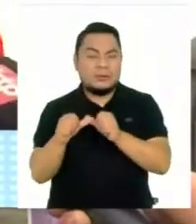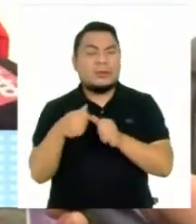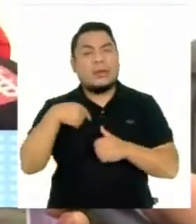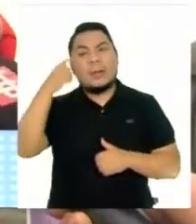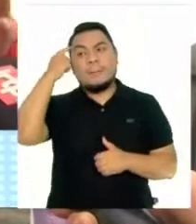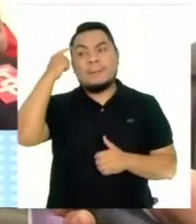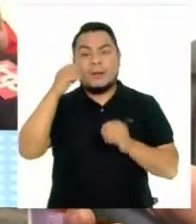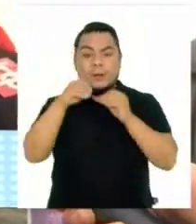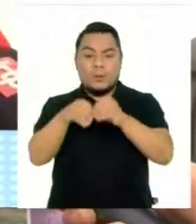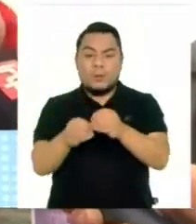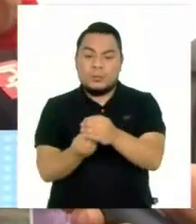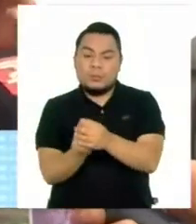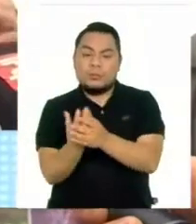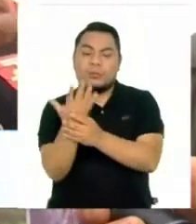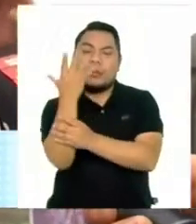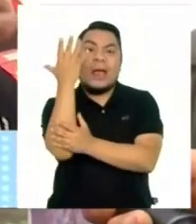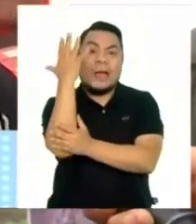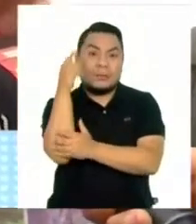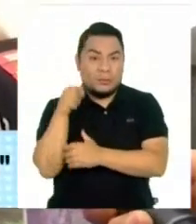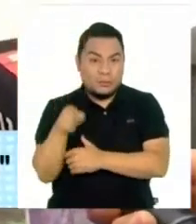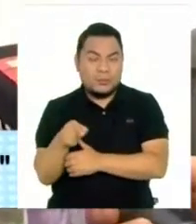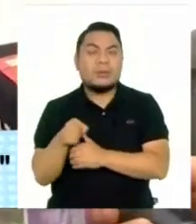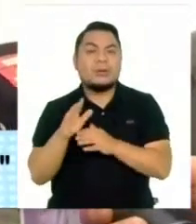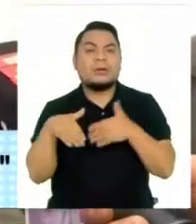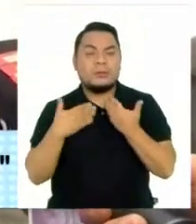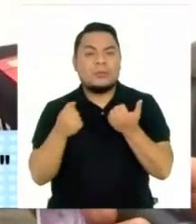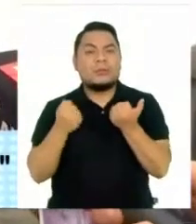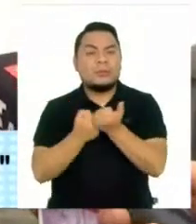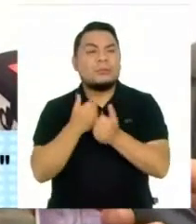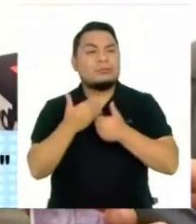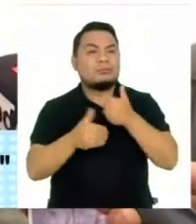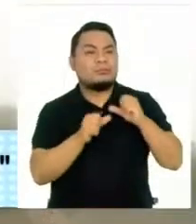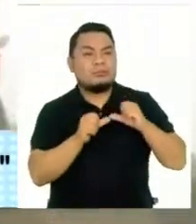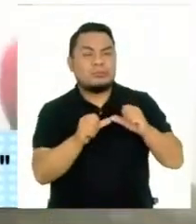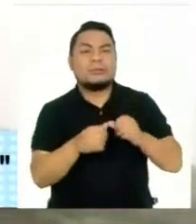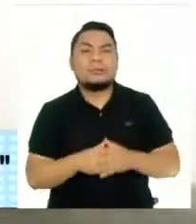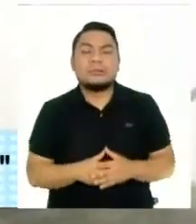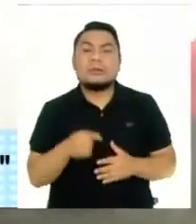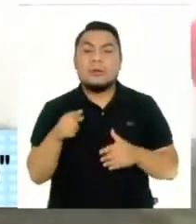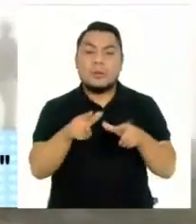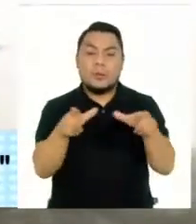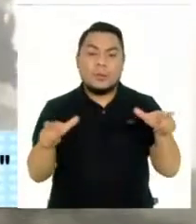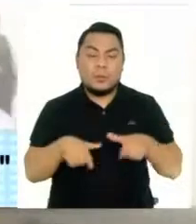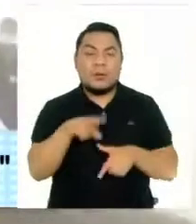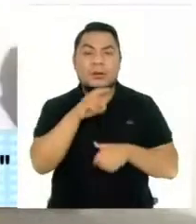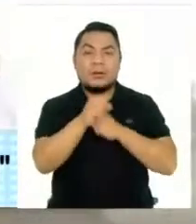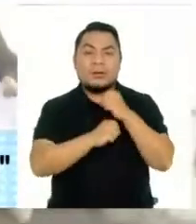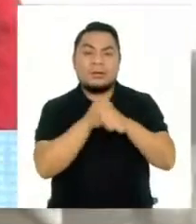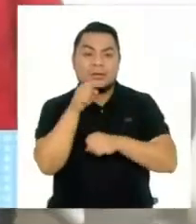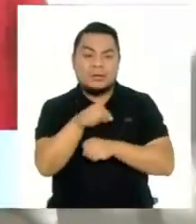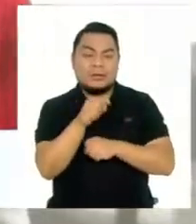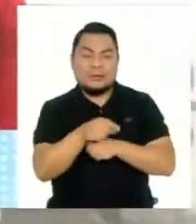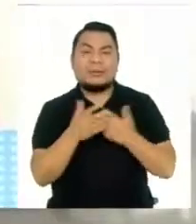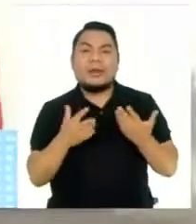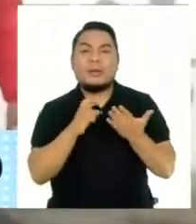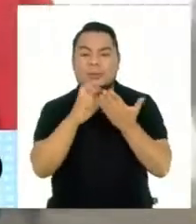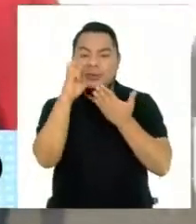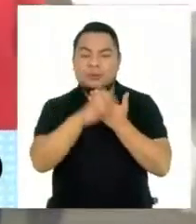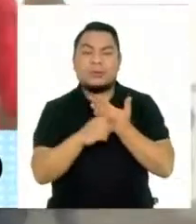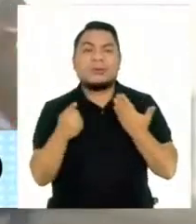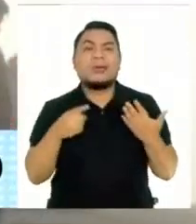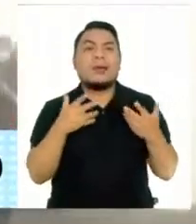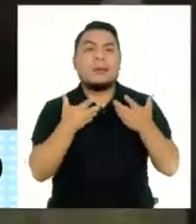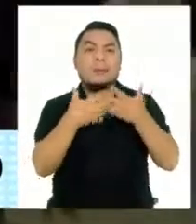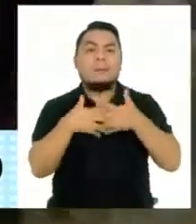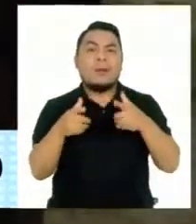Se piensa sembrar árboles de tara que finalmente van a autofinanciar su conservación incluso. La ciudad bicentenario contempla proyectos como